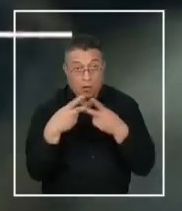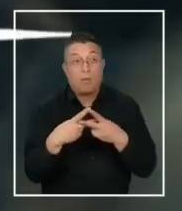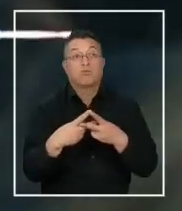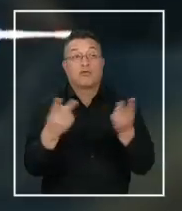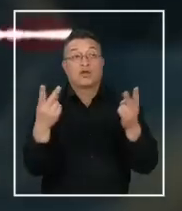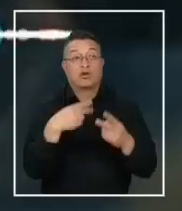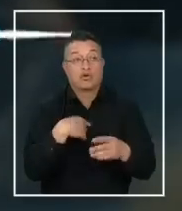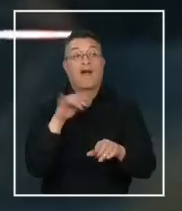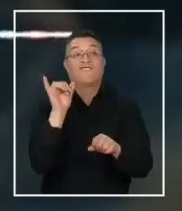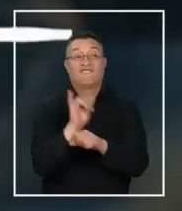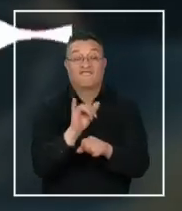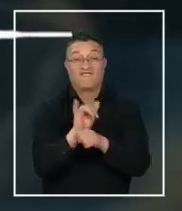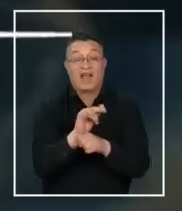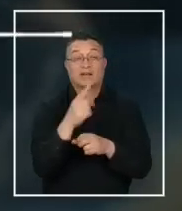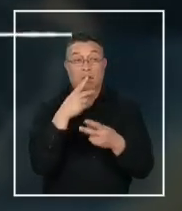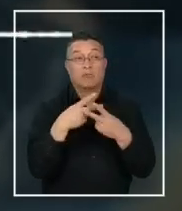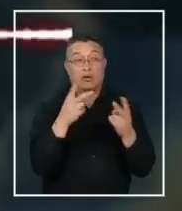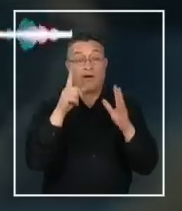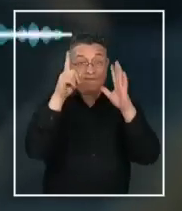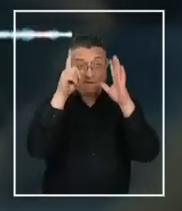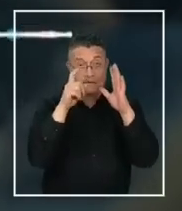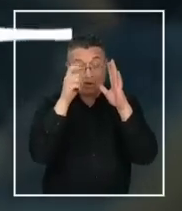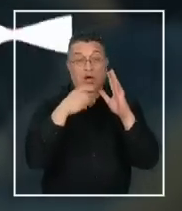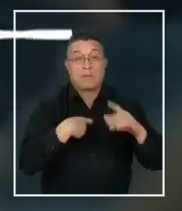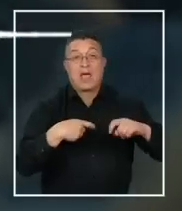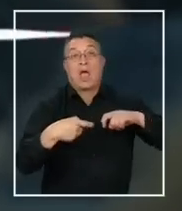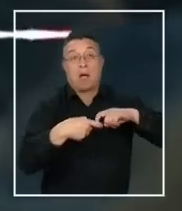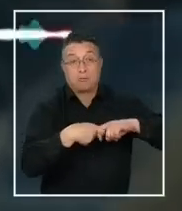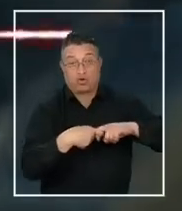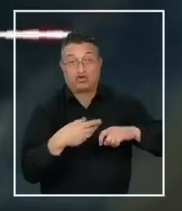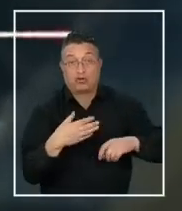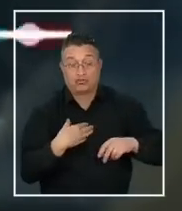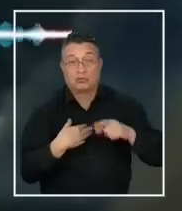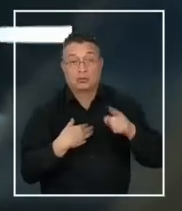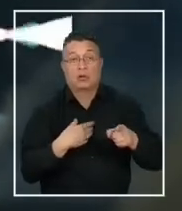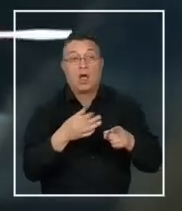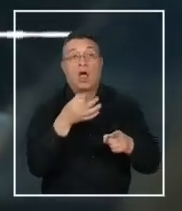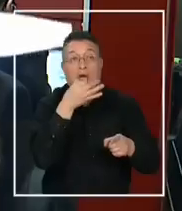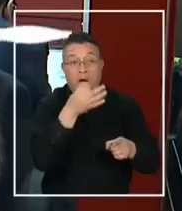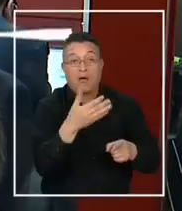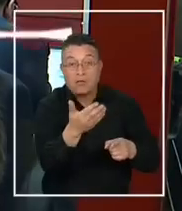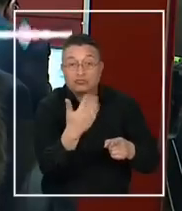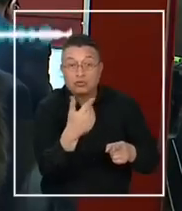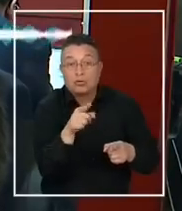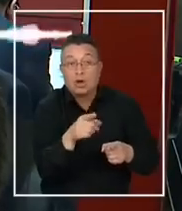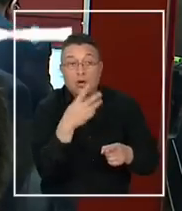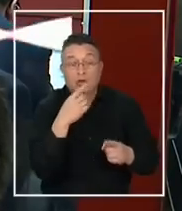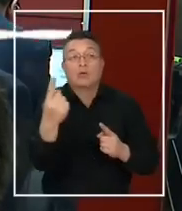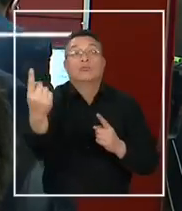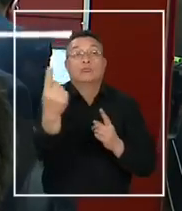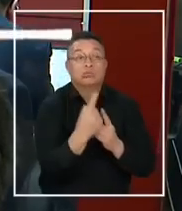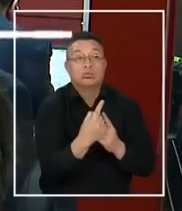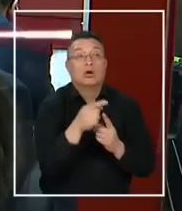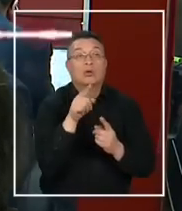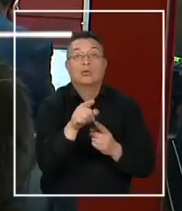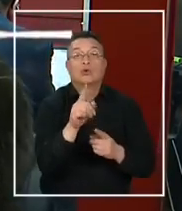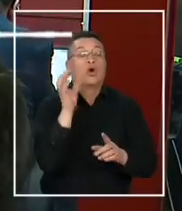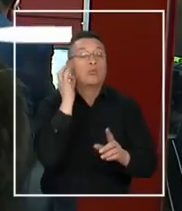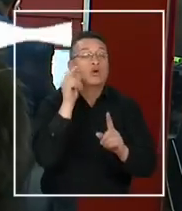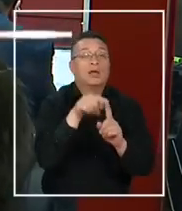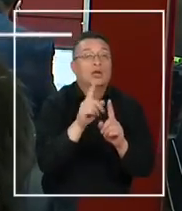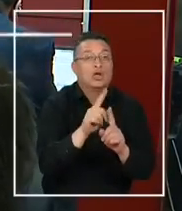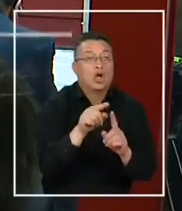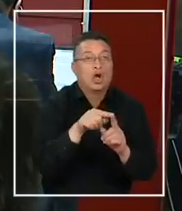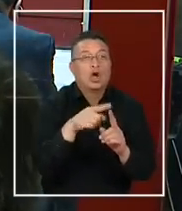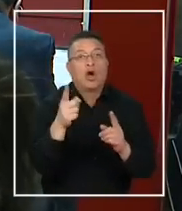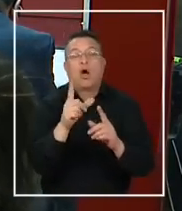falsa a mano con las fotos de mi mujer. Y hablan, y hablan, y hablan. Y cuando llegan a atenderse, como ven que no es la chama. No, no,